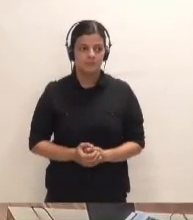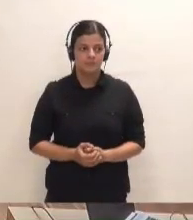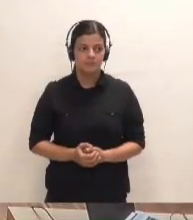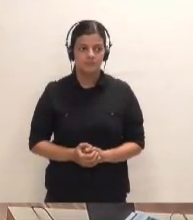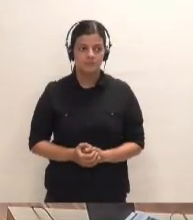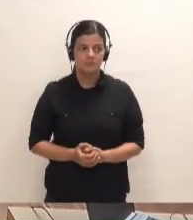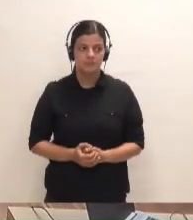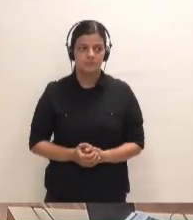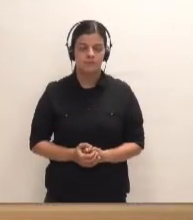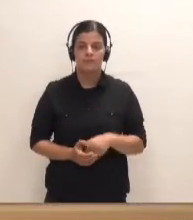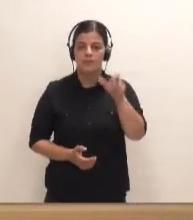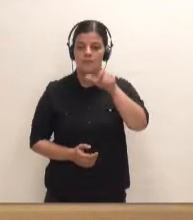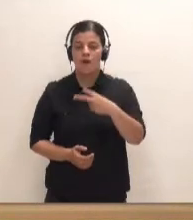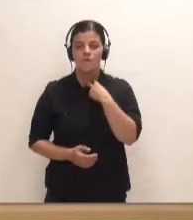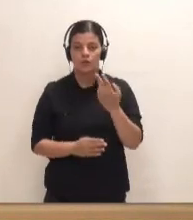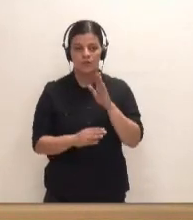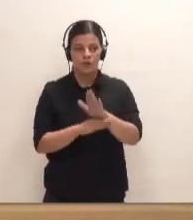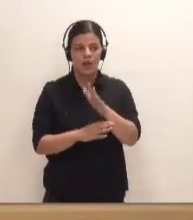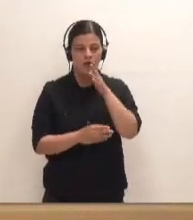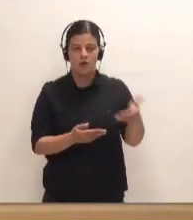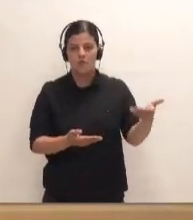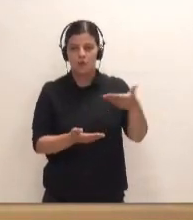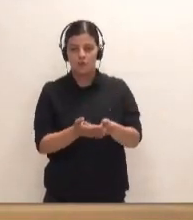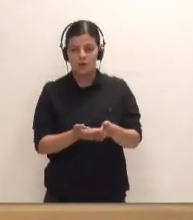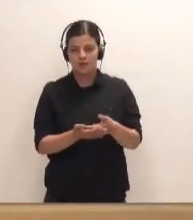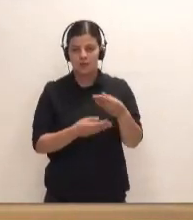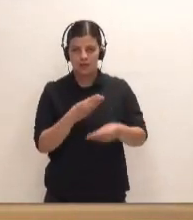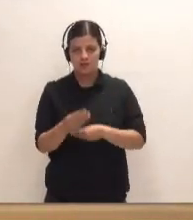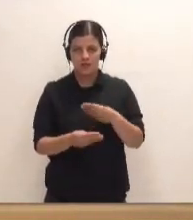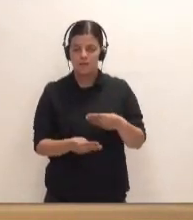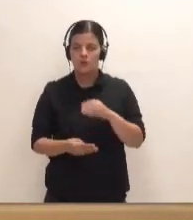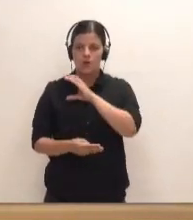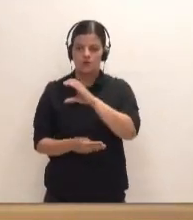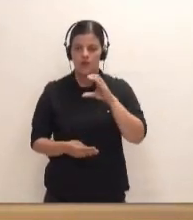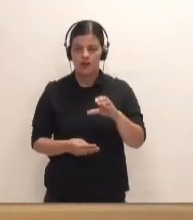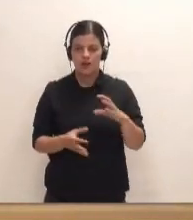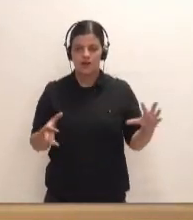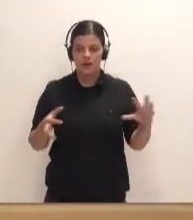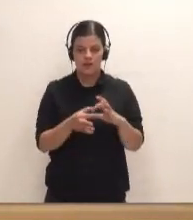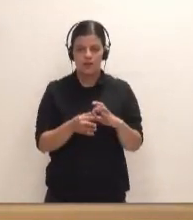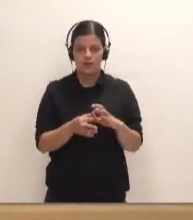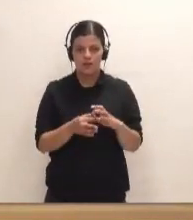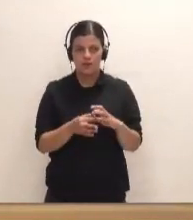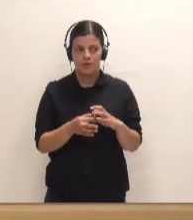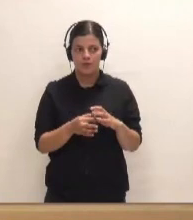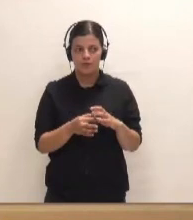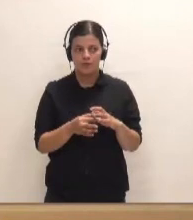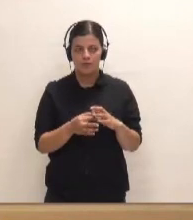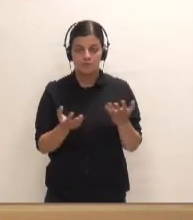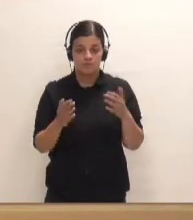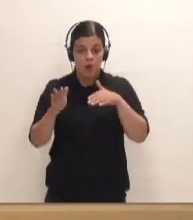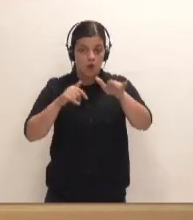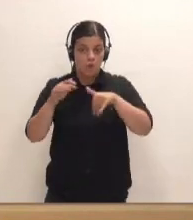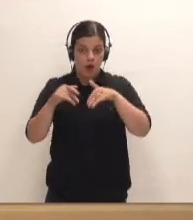A los portavoces, hay una propuesta hecha por el portavoz de Coalición Canaria en relación a la